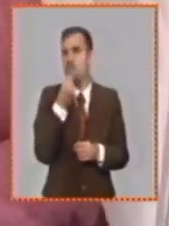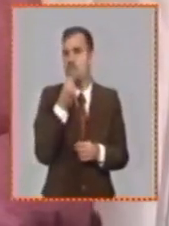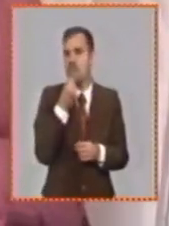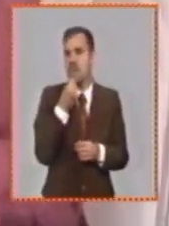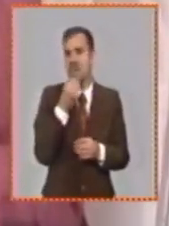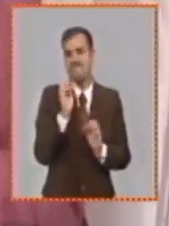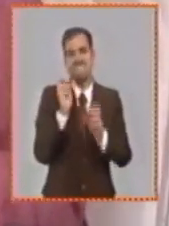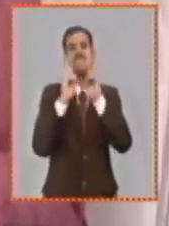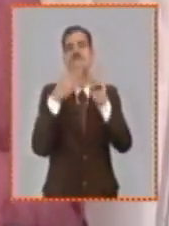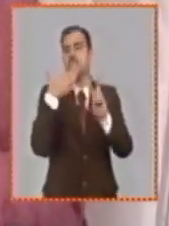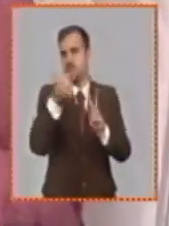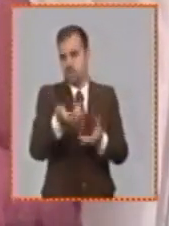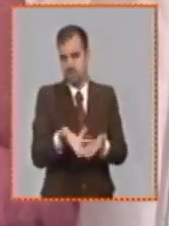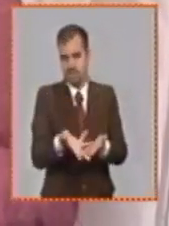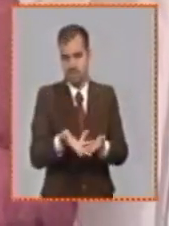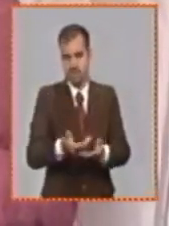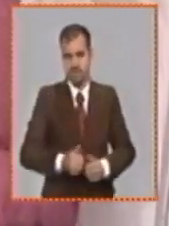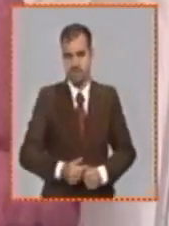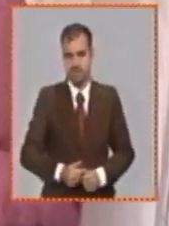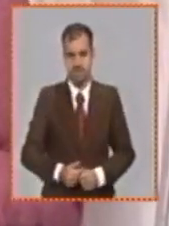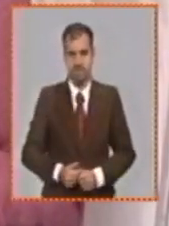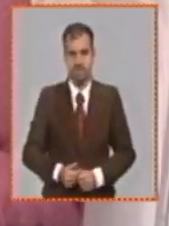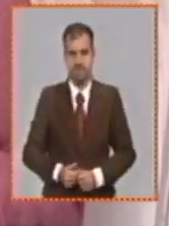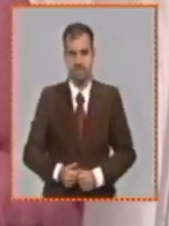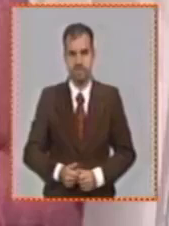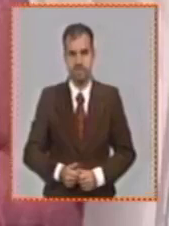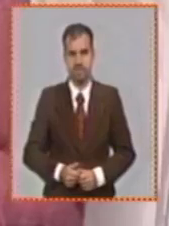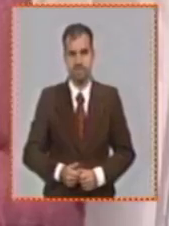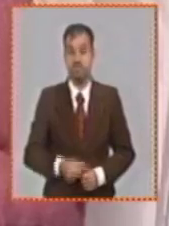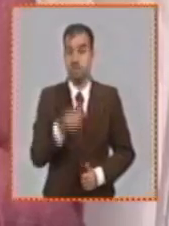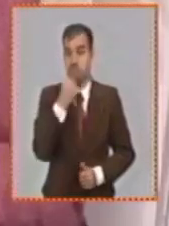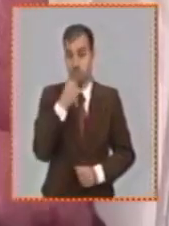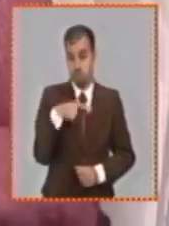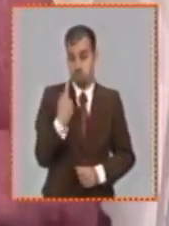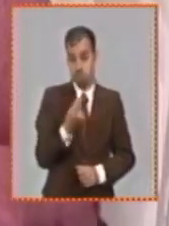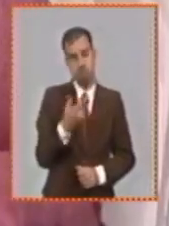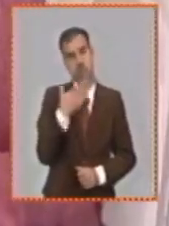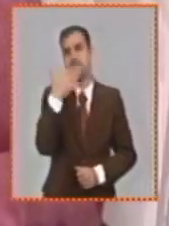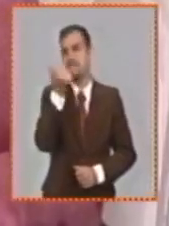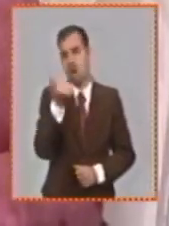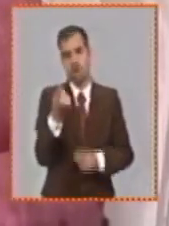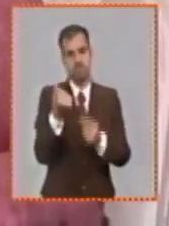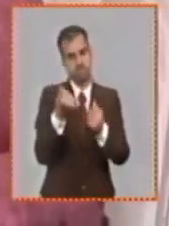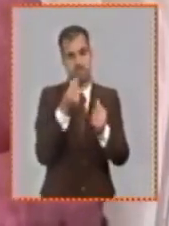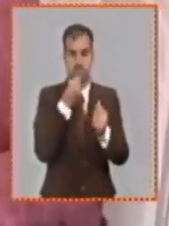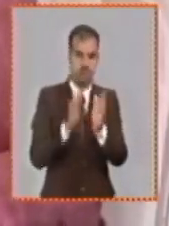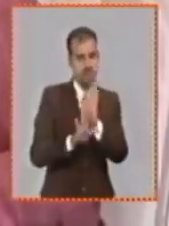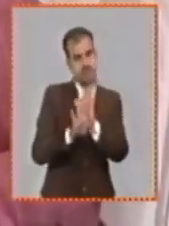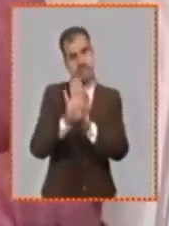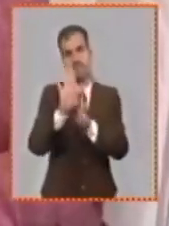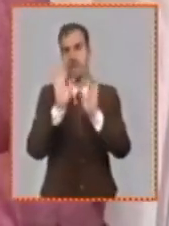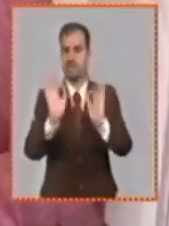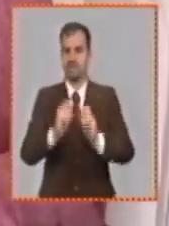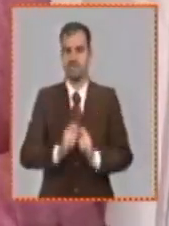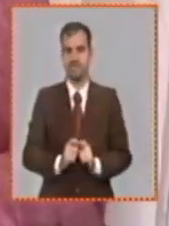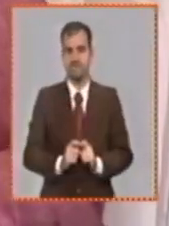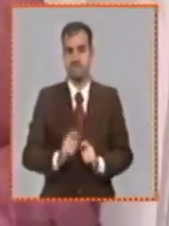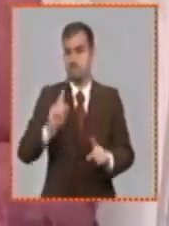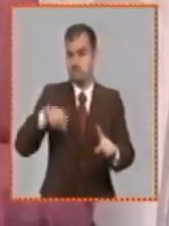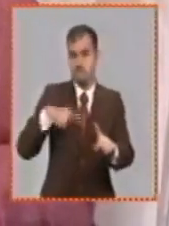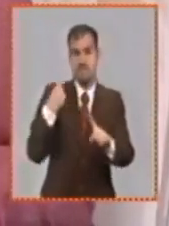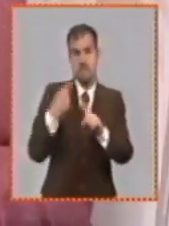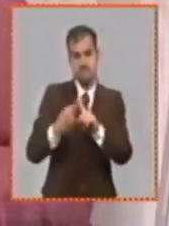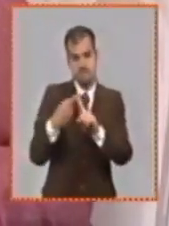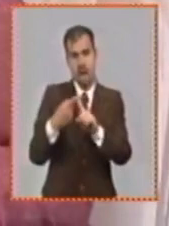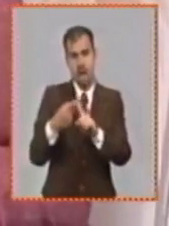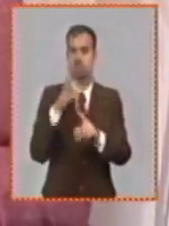en nuestro proyecto social pues entonces vivir en mejores condiciones y sobre todo seguir contando con las garantías y